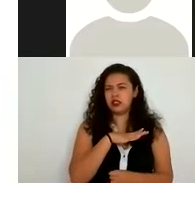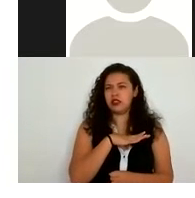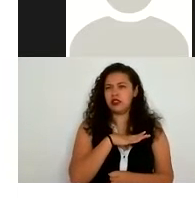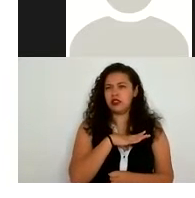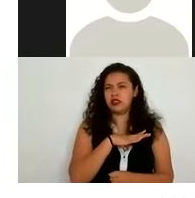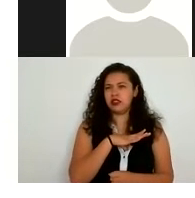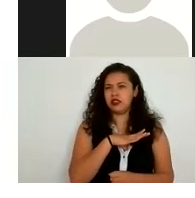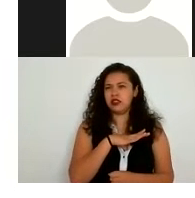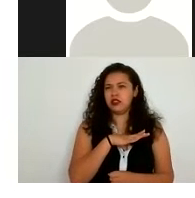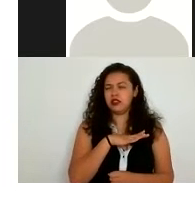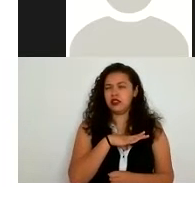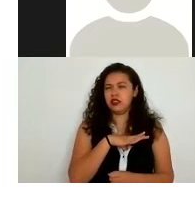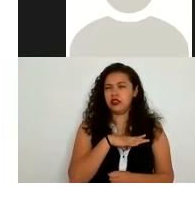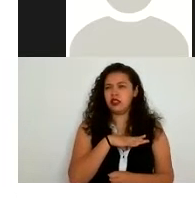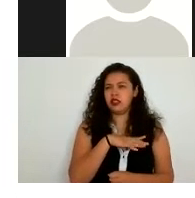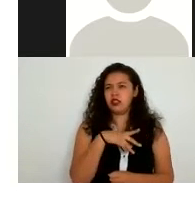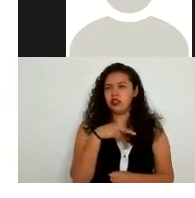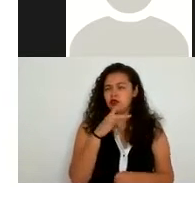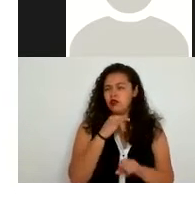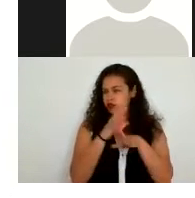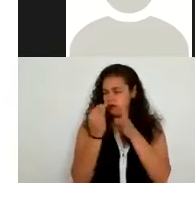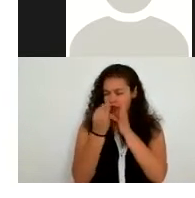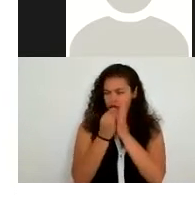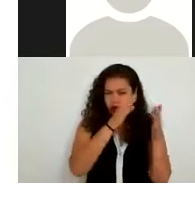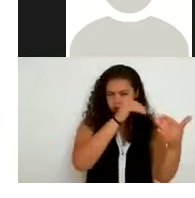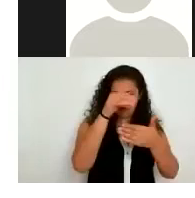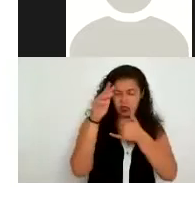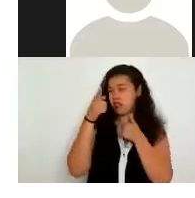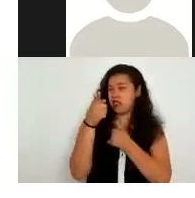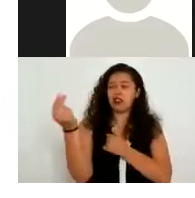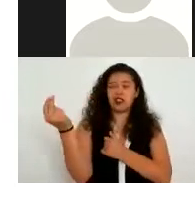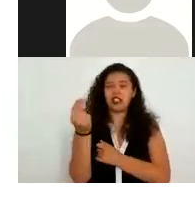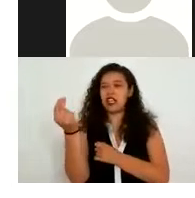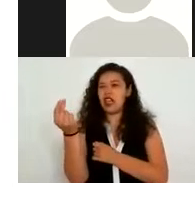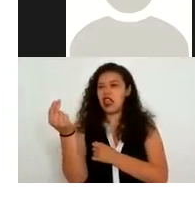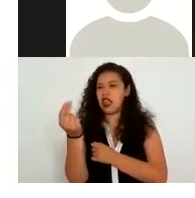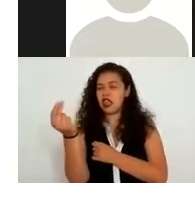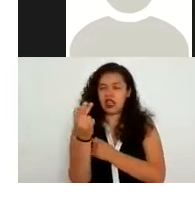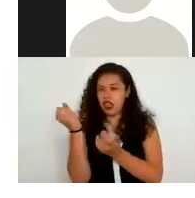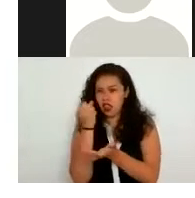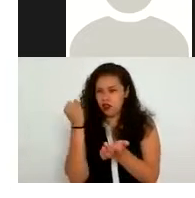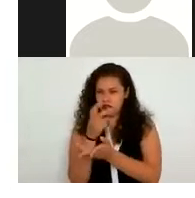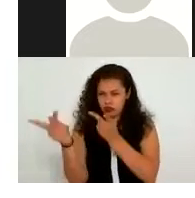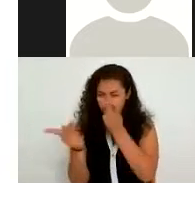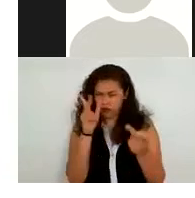recabando algún dato personal que no esté afín con la institución el objeto o su objeto